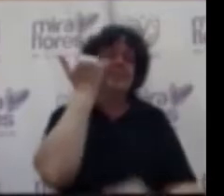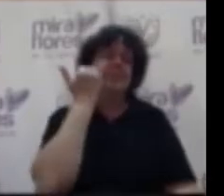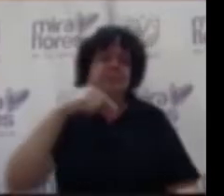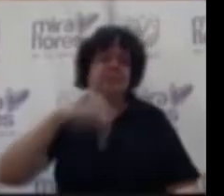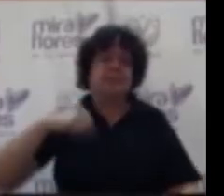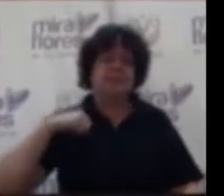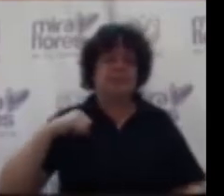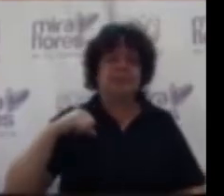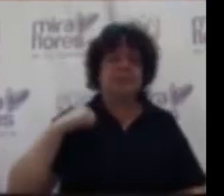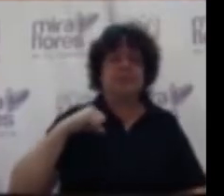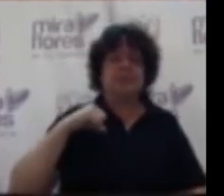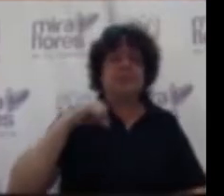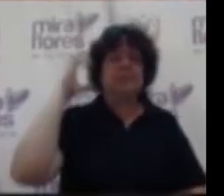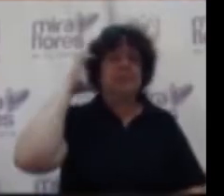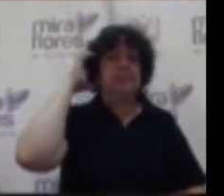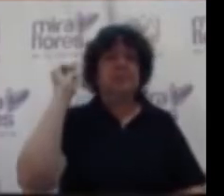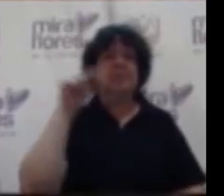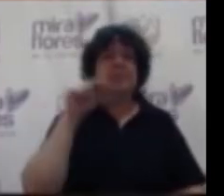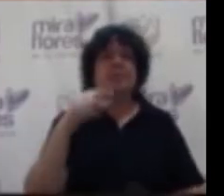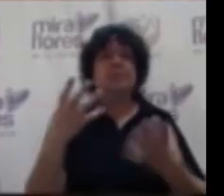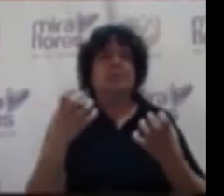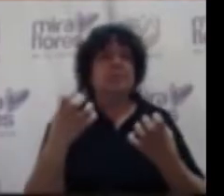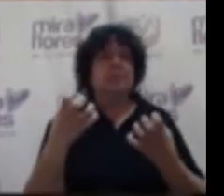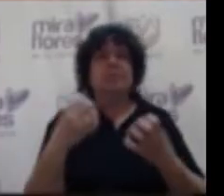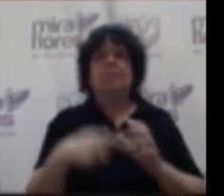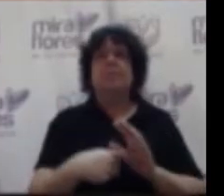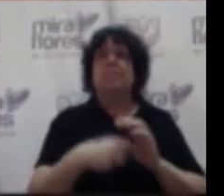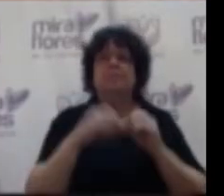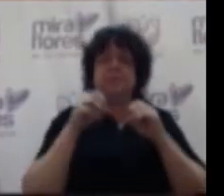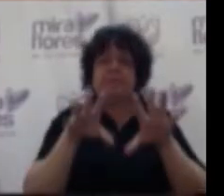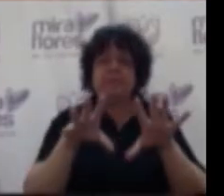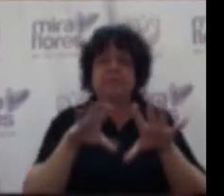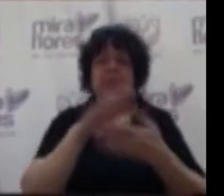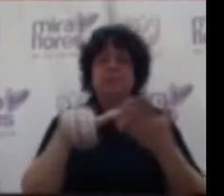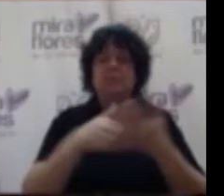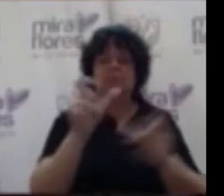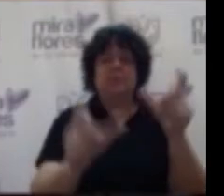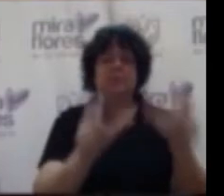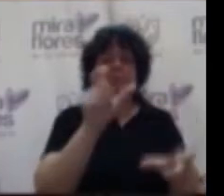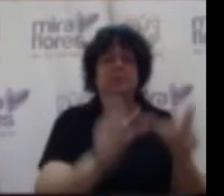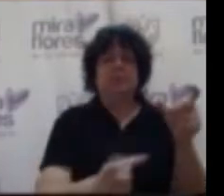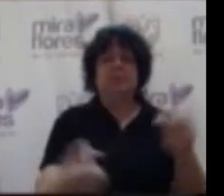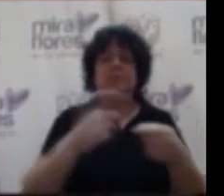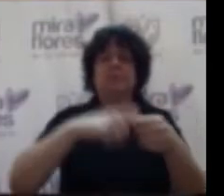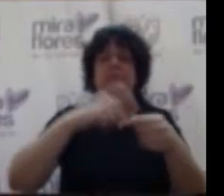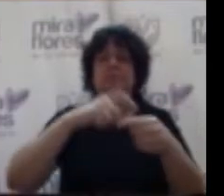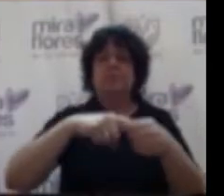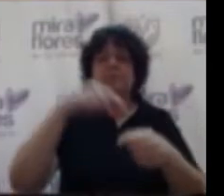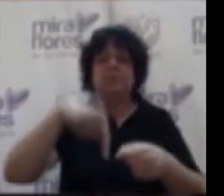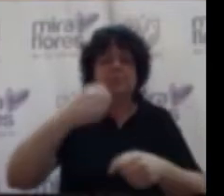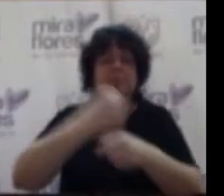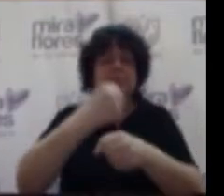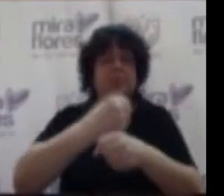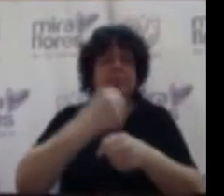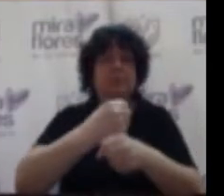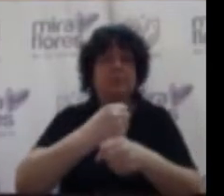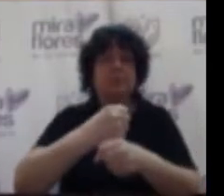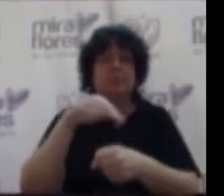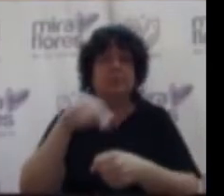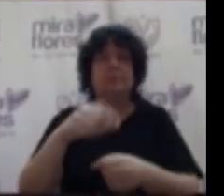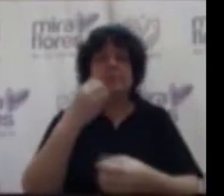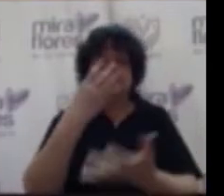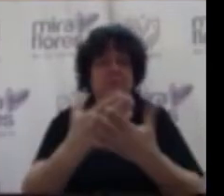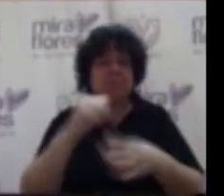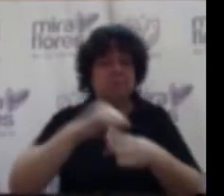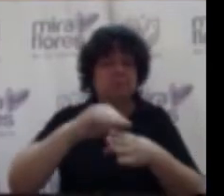quiero resaltar el trabajo hecho por los funcionarios y por todas las personas que están involucradas en esa buena